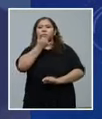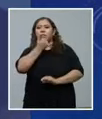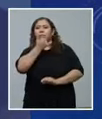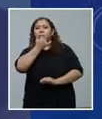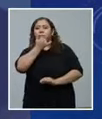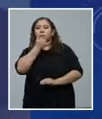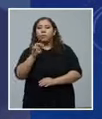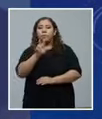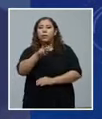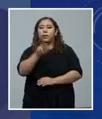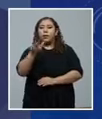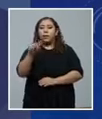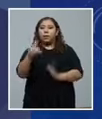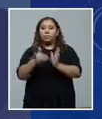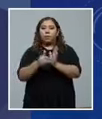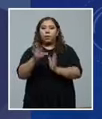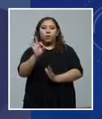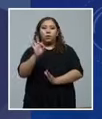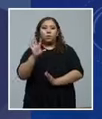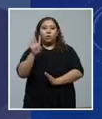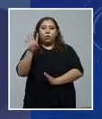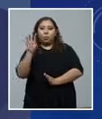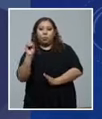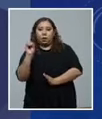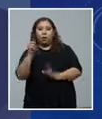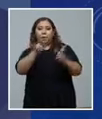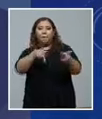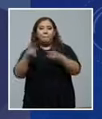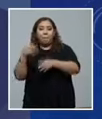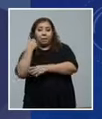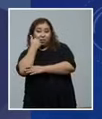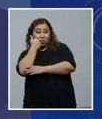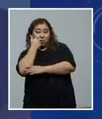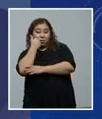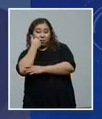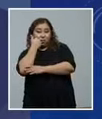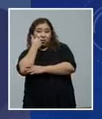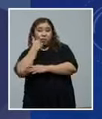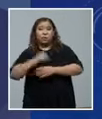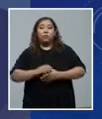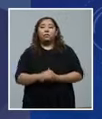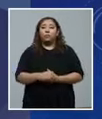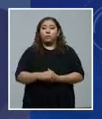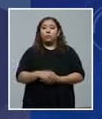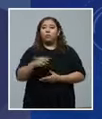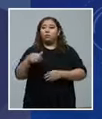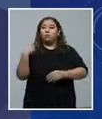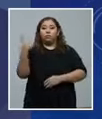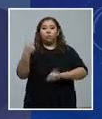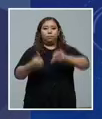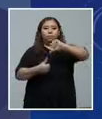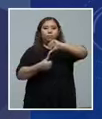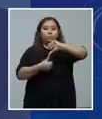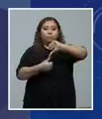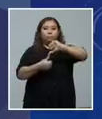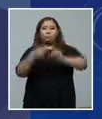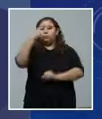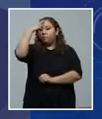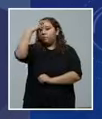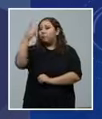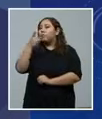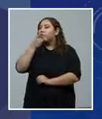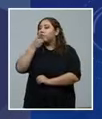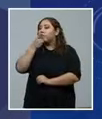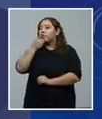33,940 casos. Y acerca de los 34,000 casos confirmados en Centroamérica y República Dominicana